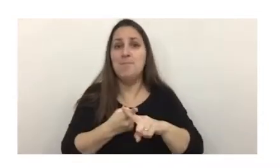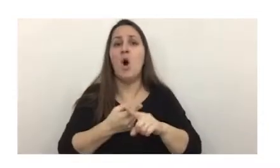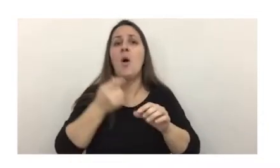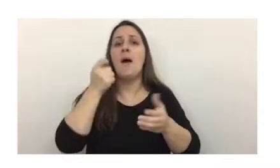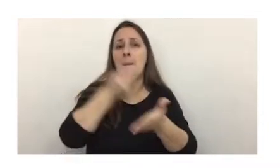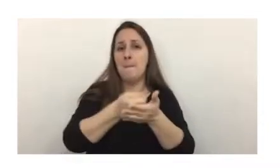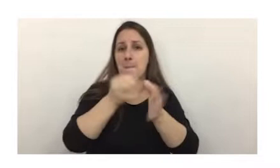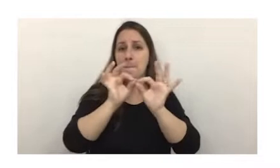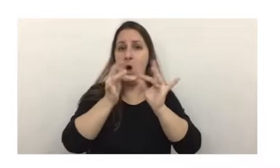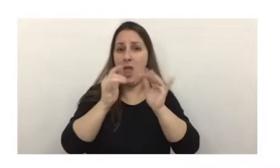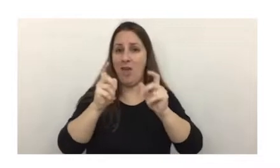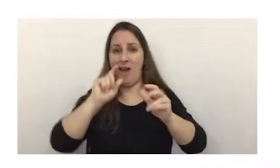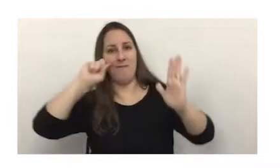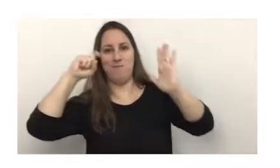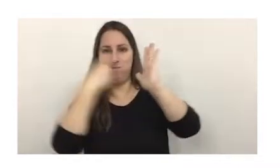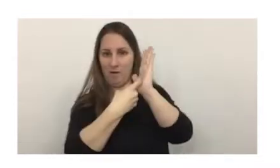tributaria de esta naturaleza